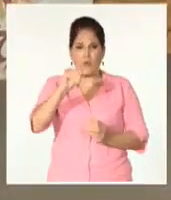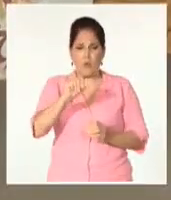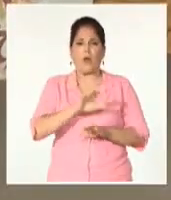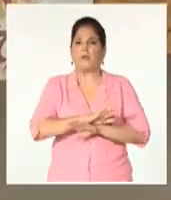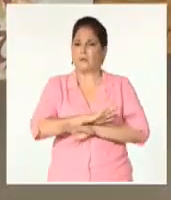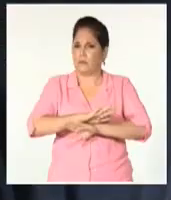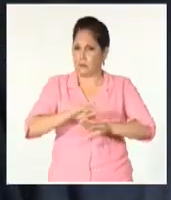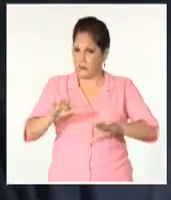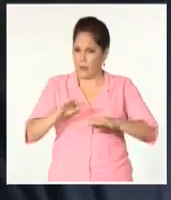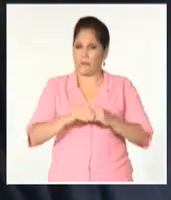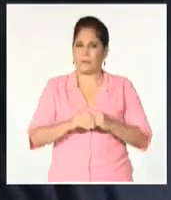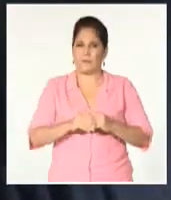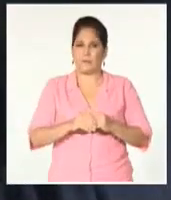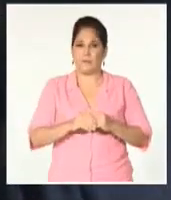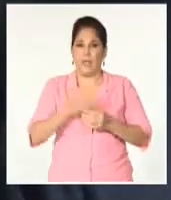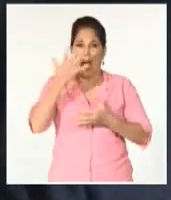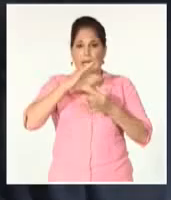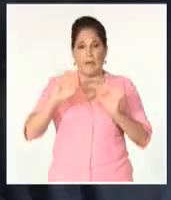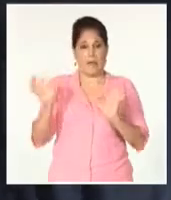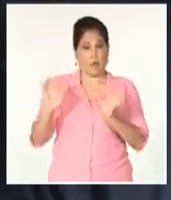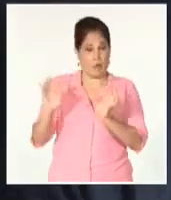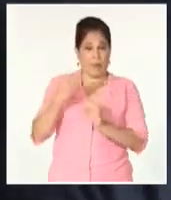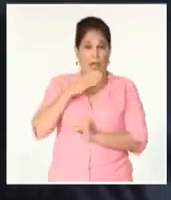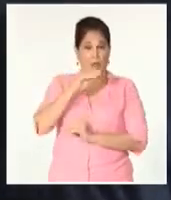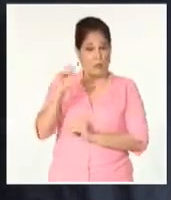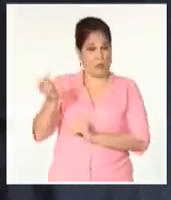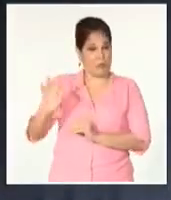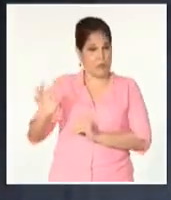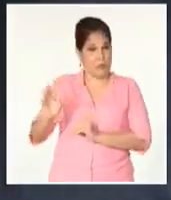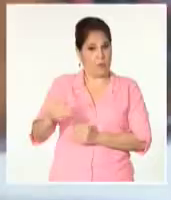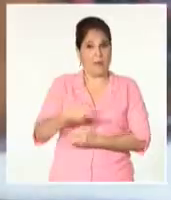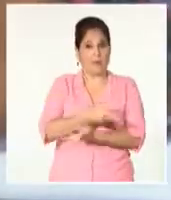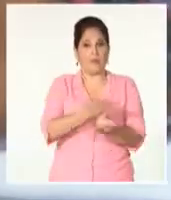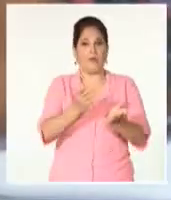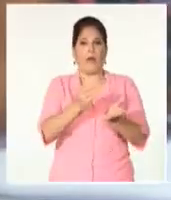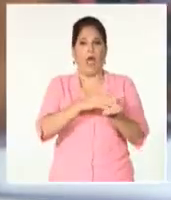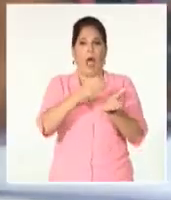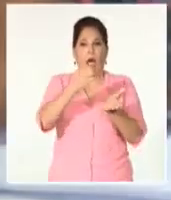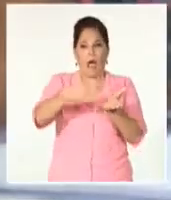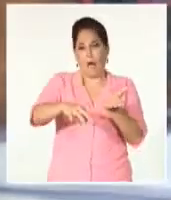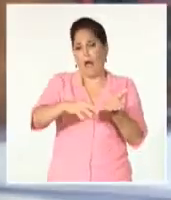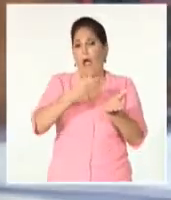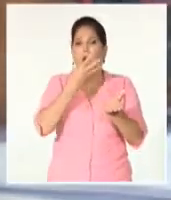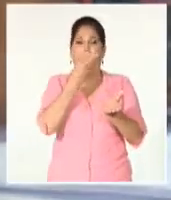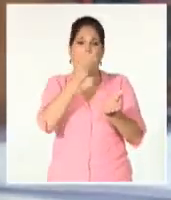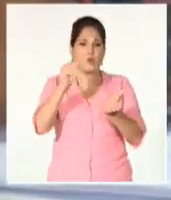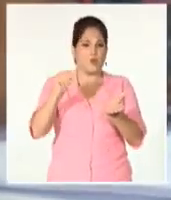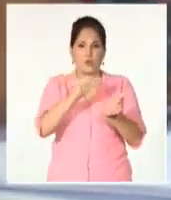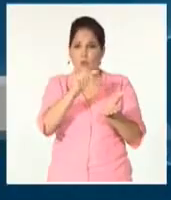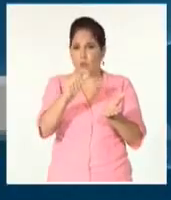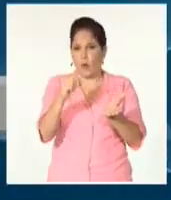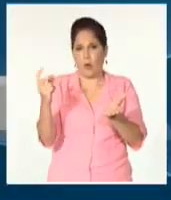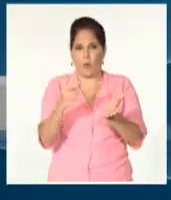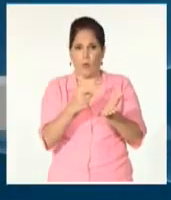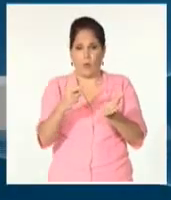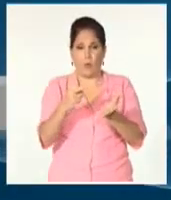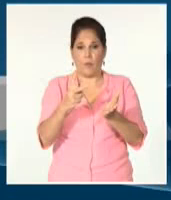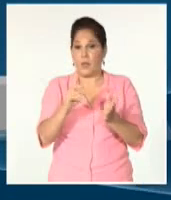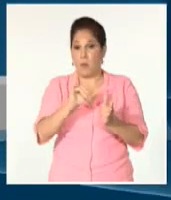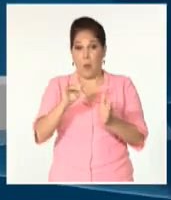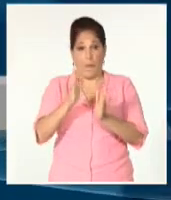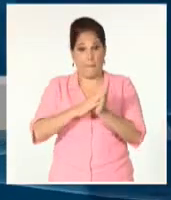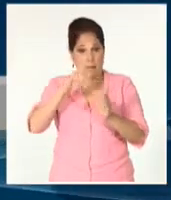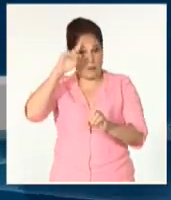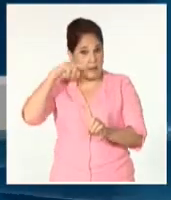afectación en Artemisa, y se continúa distribuyendo productos que corresponden al mes de septiembre,